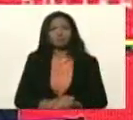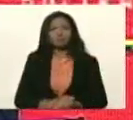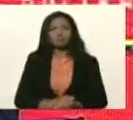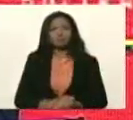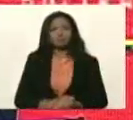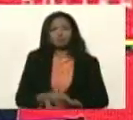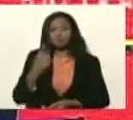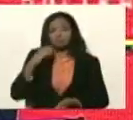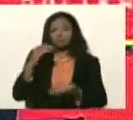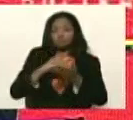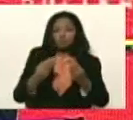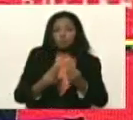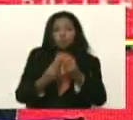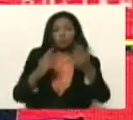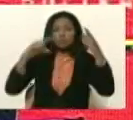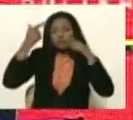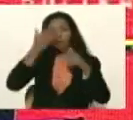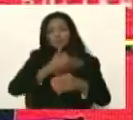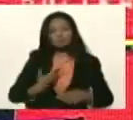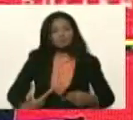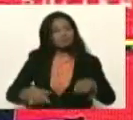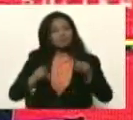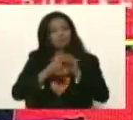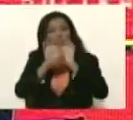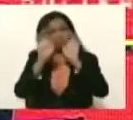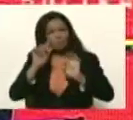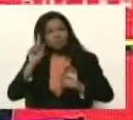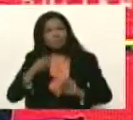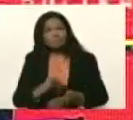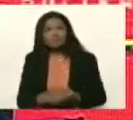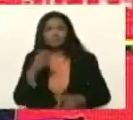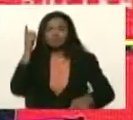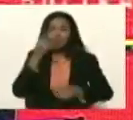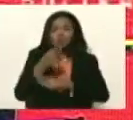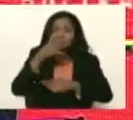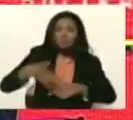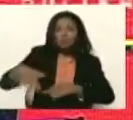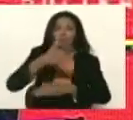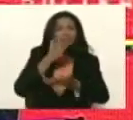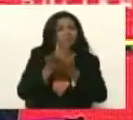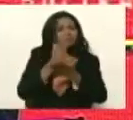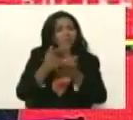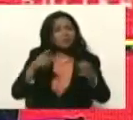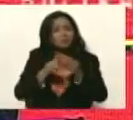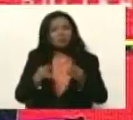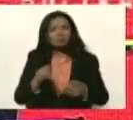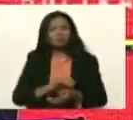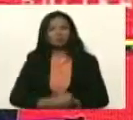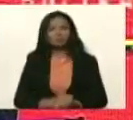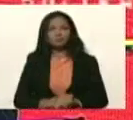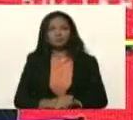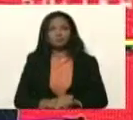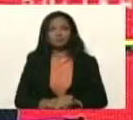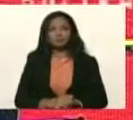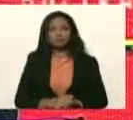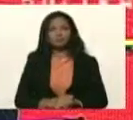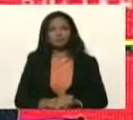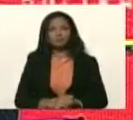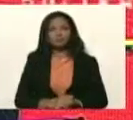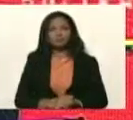y estuvimos con él, y Chávez fue presidente, de la república, por mandato del pueblo, siempre, desde, desde,